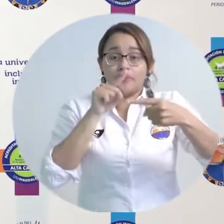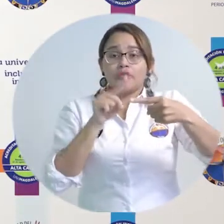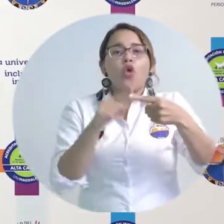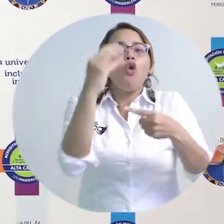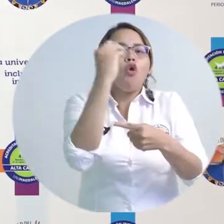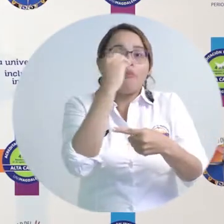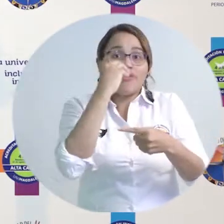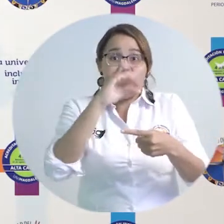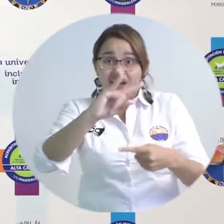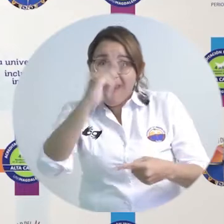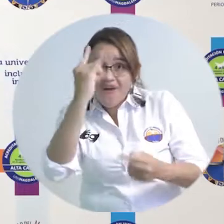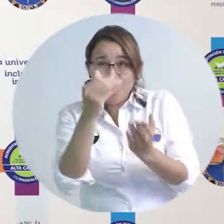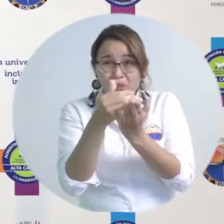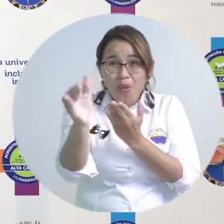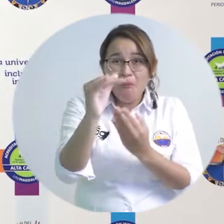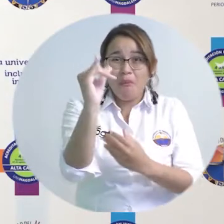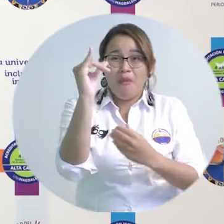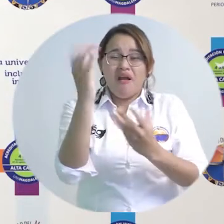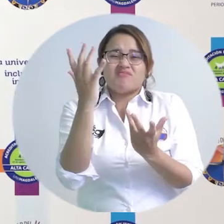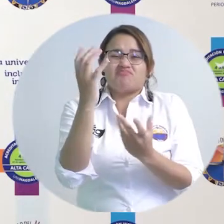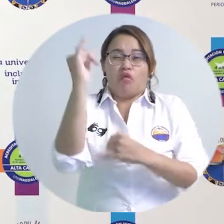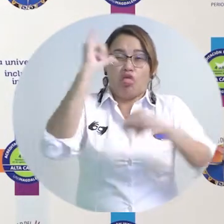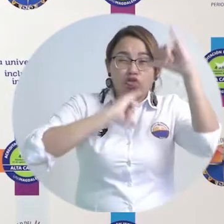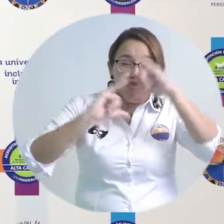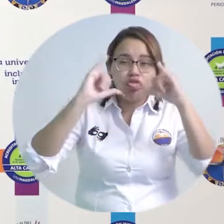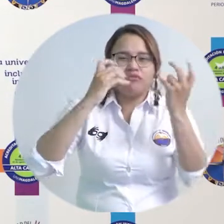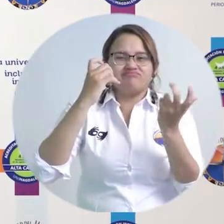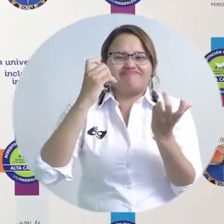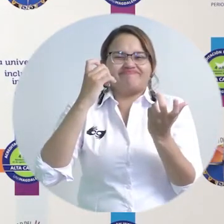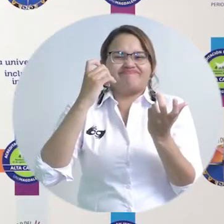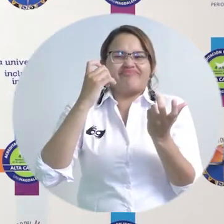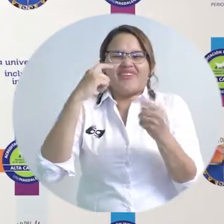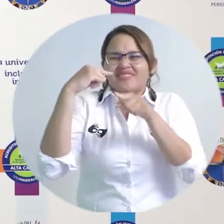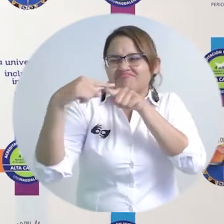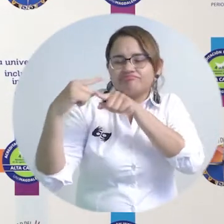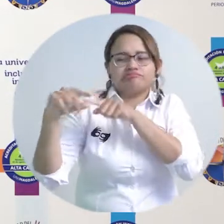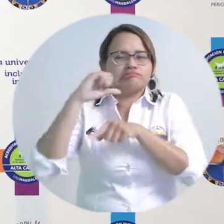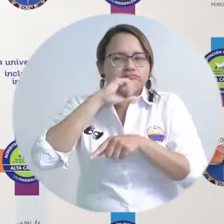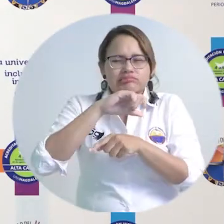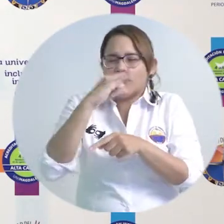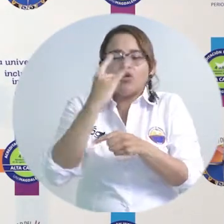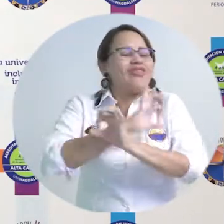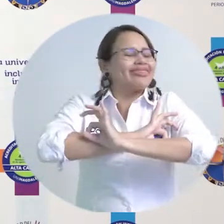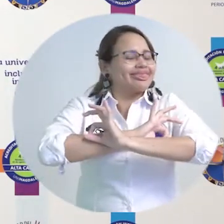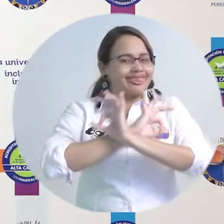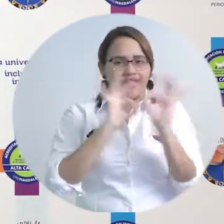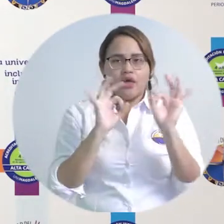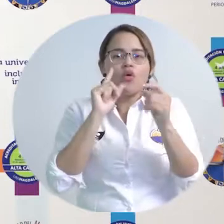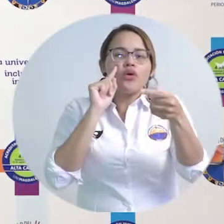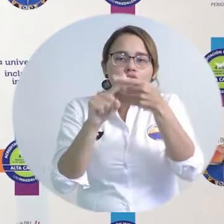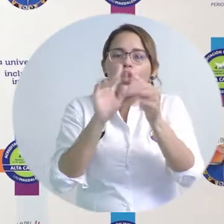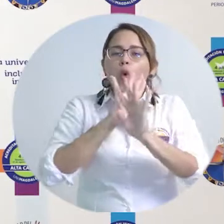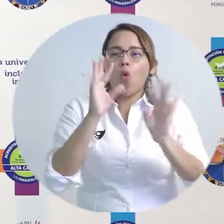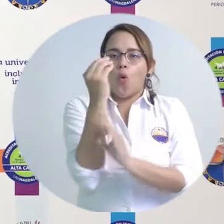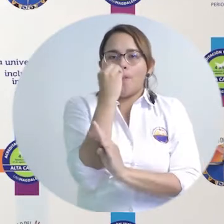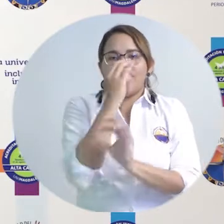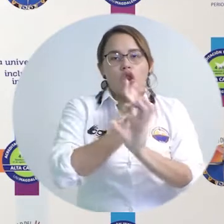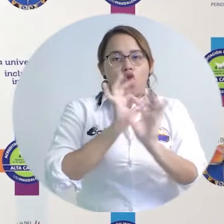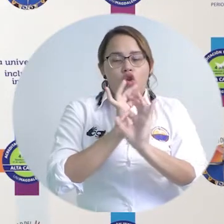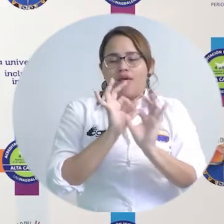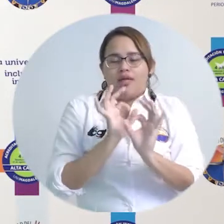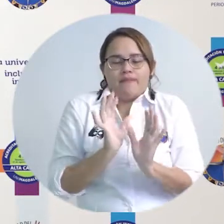comprar ningún tipo de cosas que no sean parte de la canasta familiar. Tenemos una canasta sugerida, pero queremos que se use para complementarlo. A mejor algunos